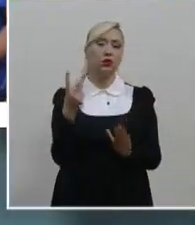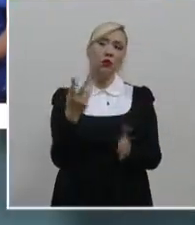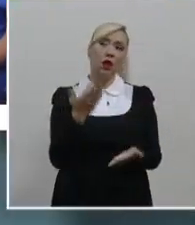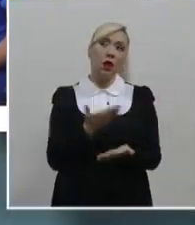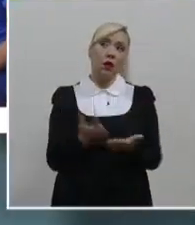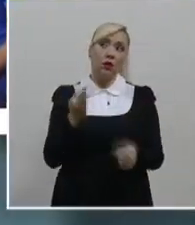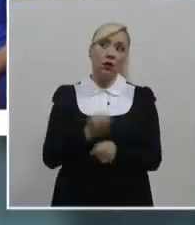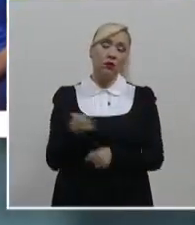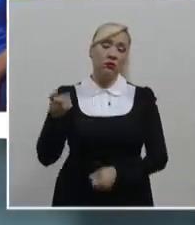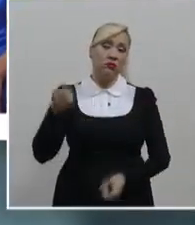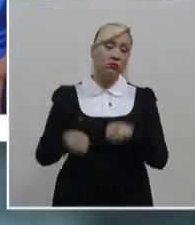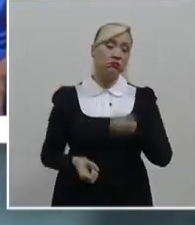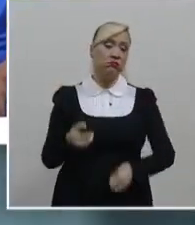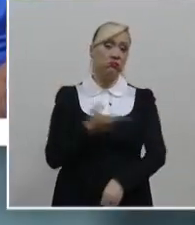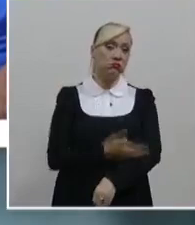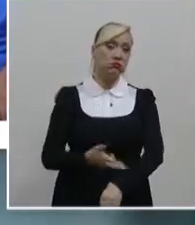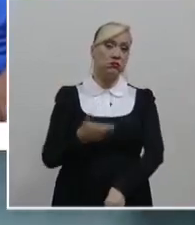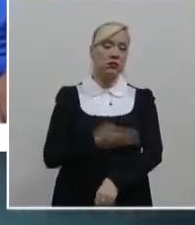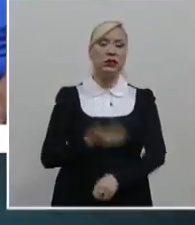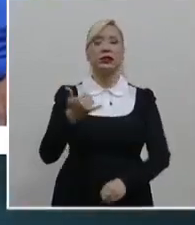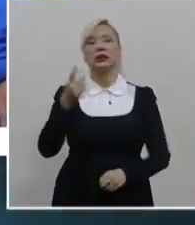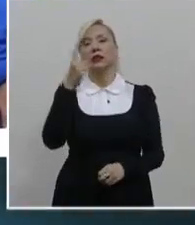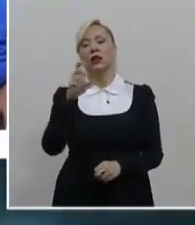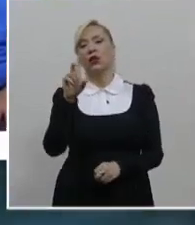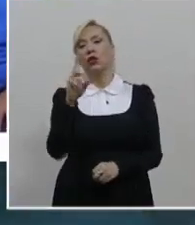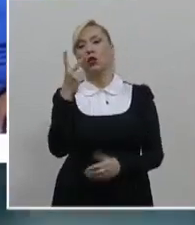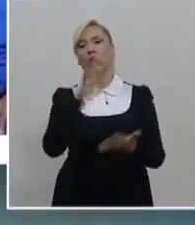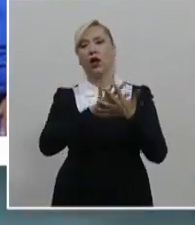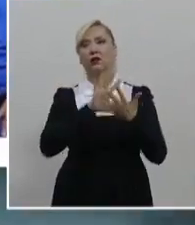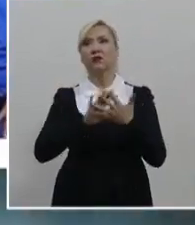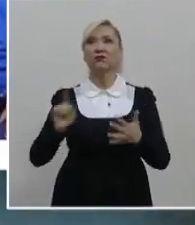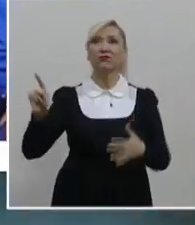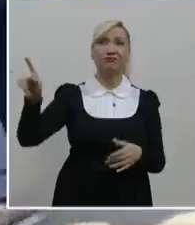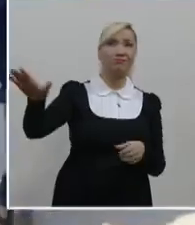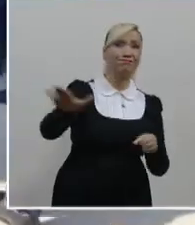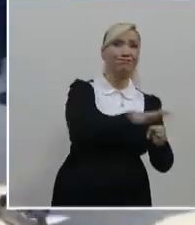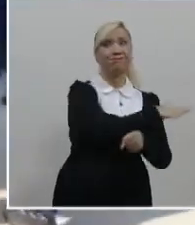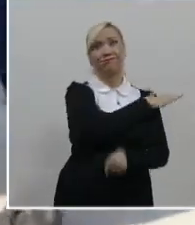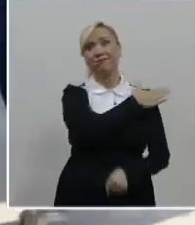proceso. Además, existen 132 penales con sobrepoblación.